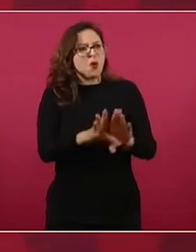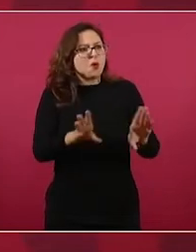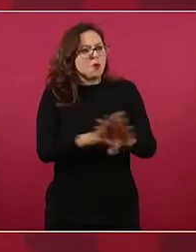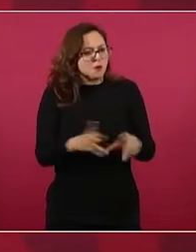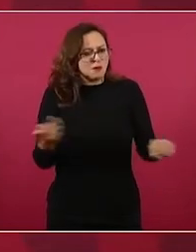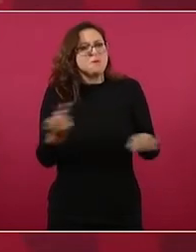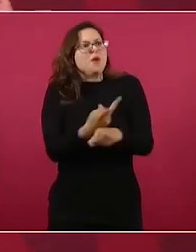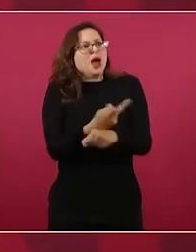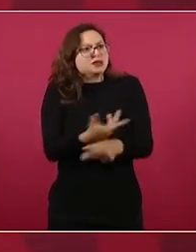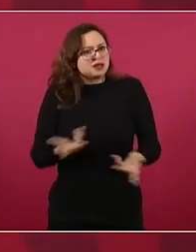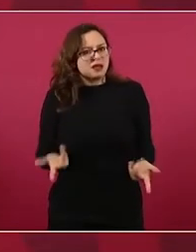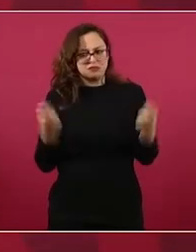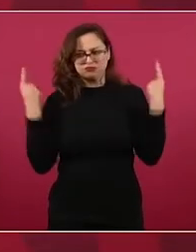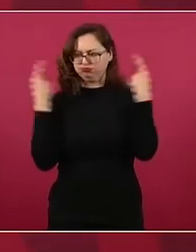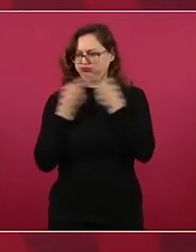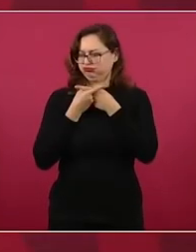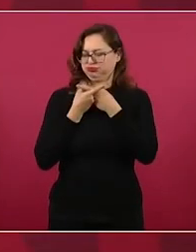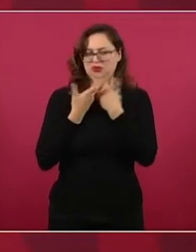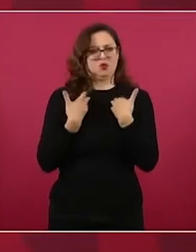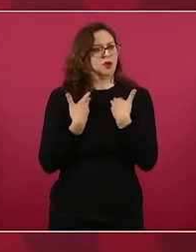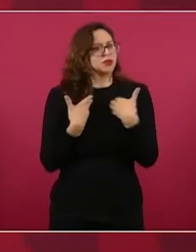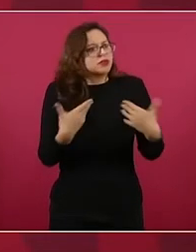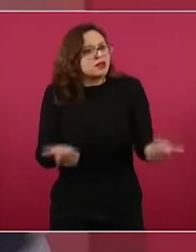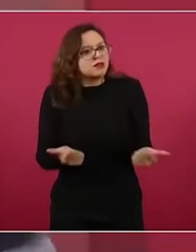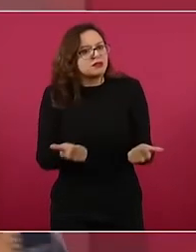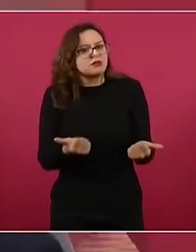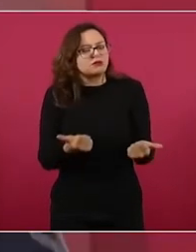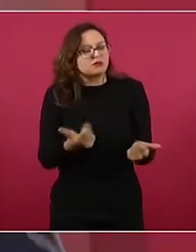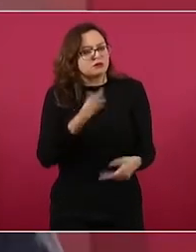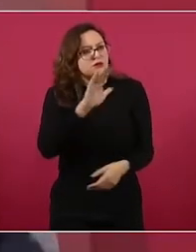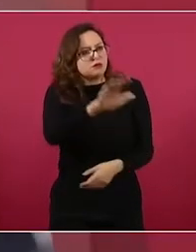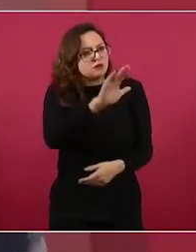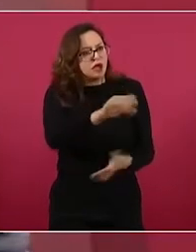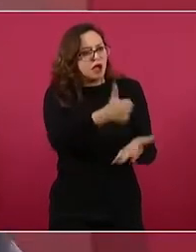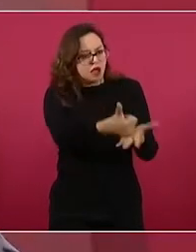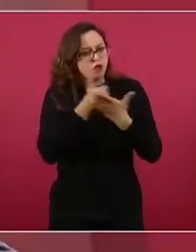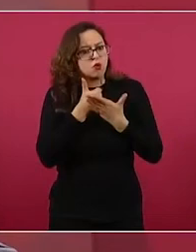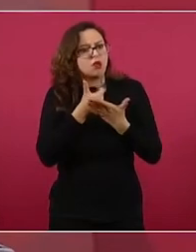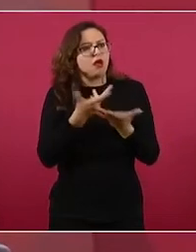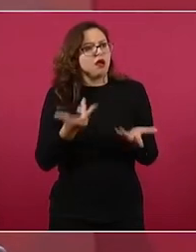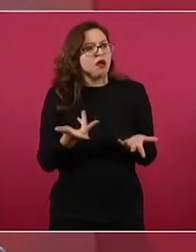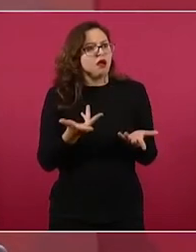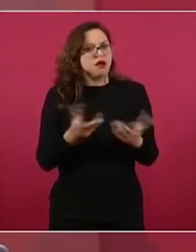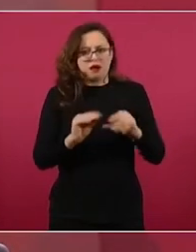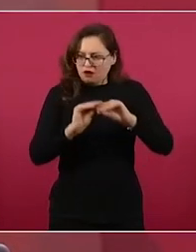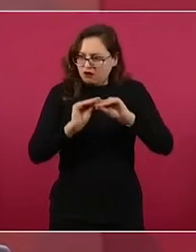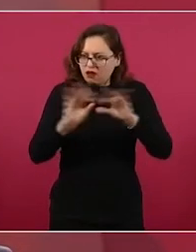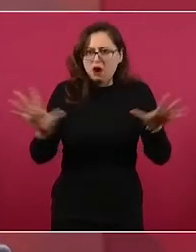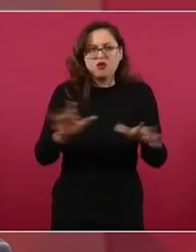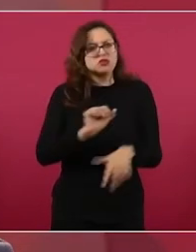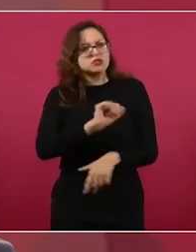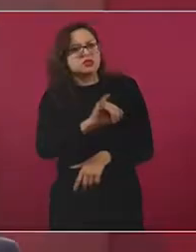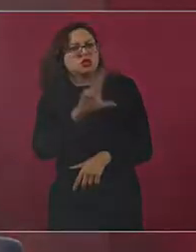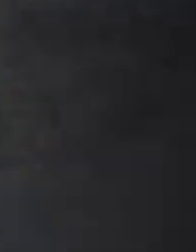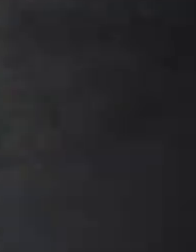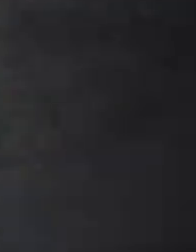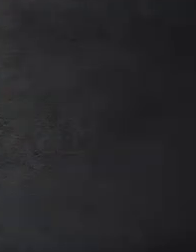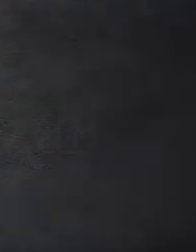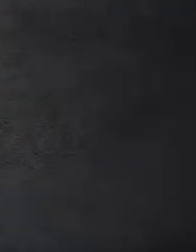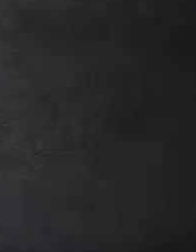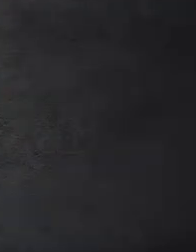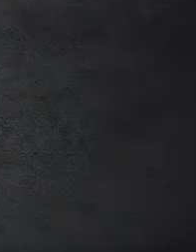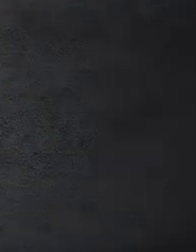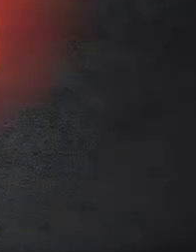Le pido que nos ayude a aclarar de qué se trata.